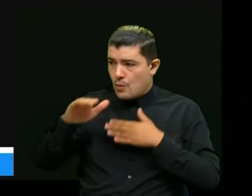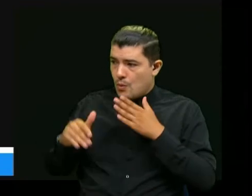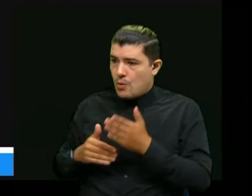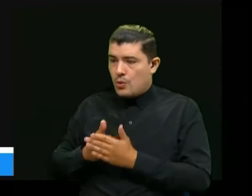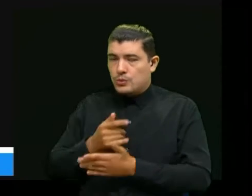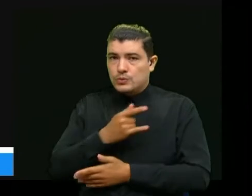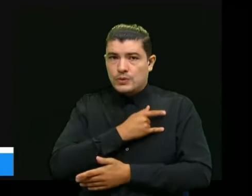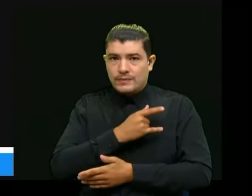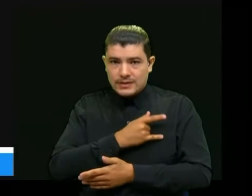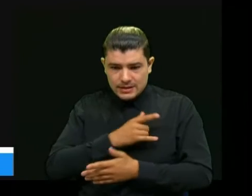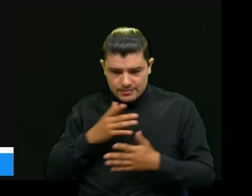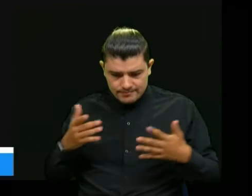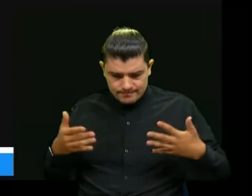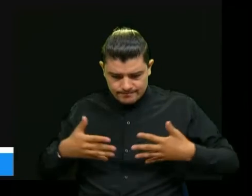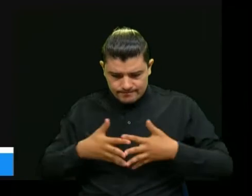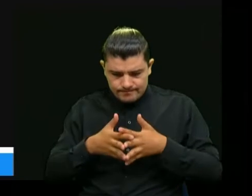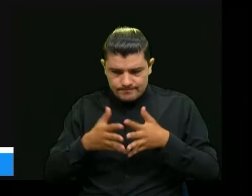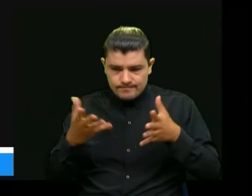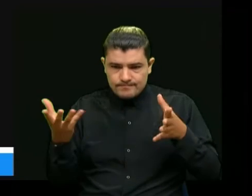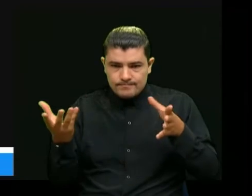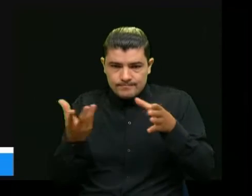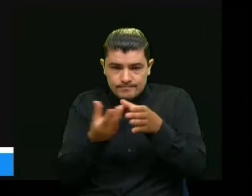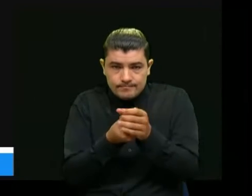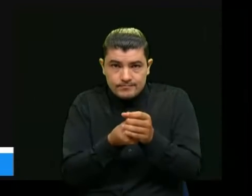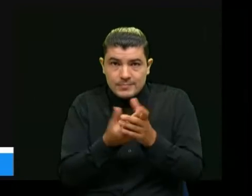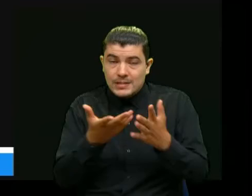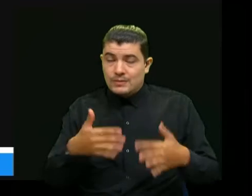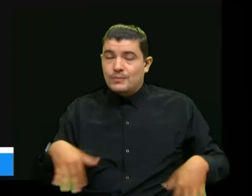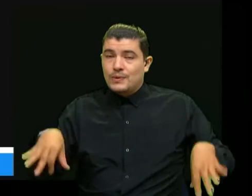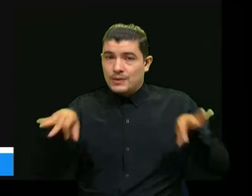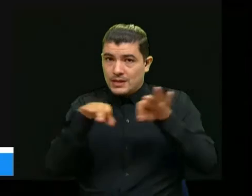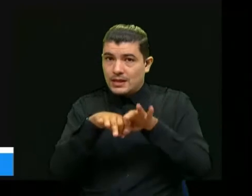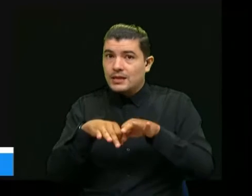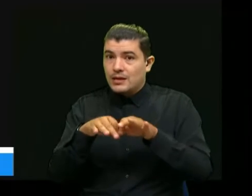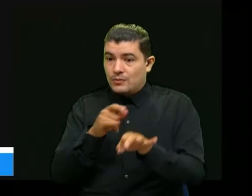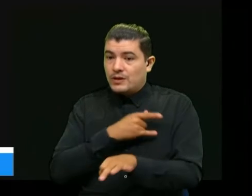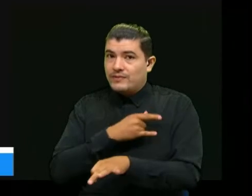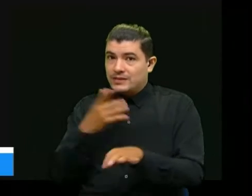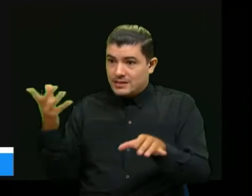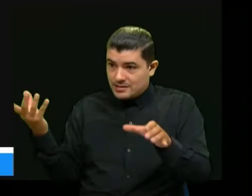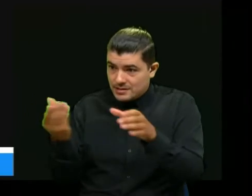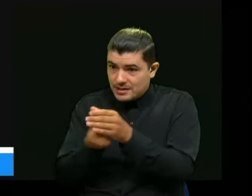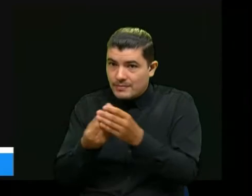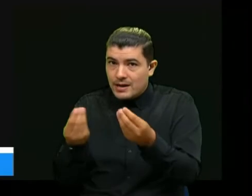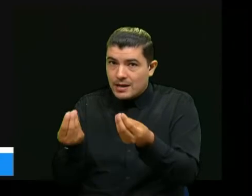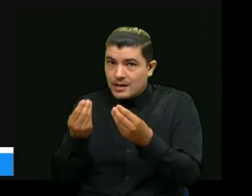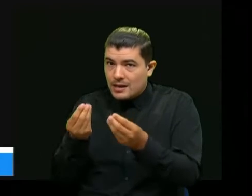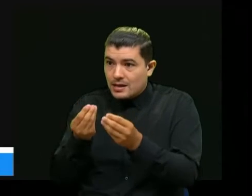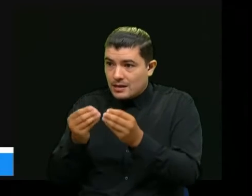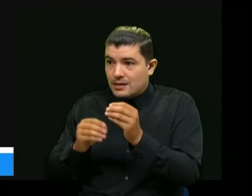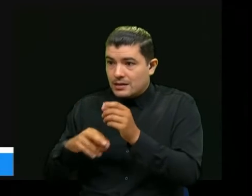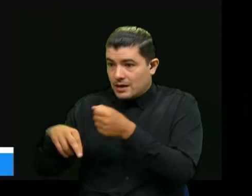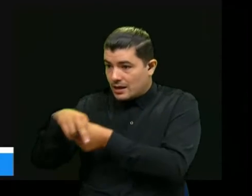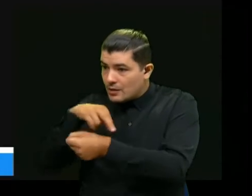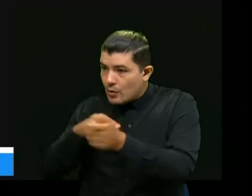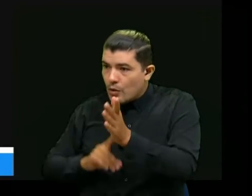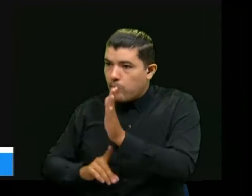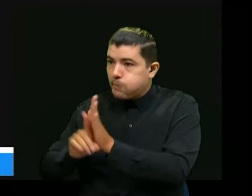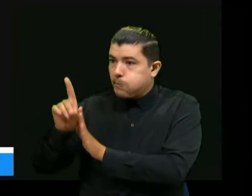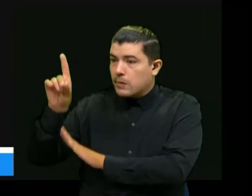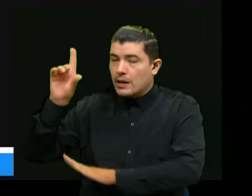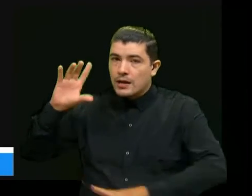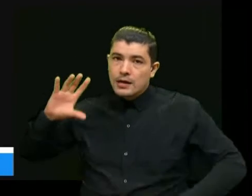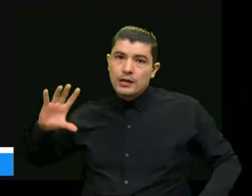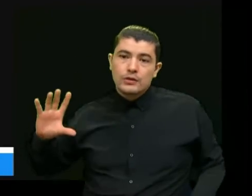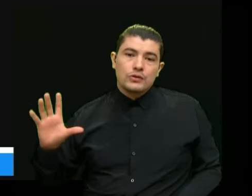universidades inclusivas eso también es muy importante para el desarrollo de nuestra región y sobre todo poder cubrir a